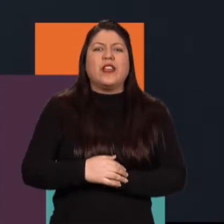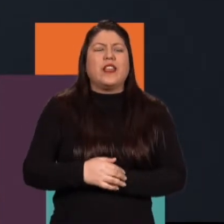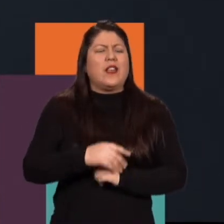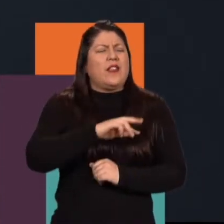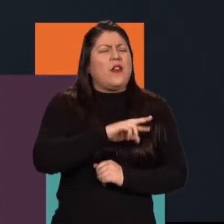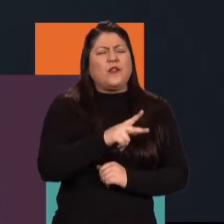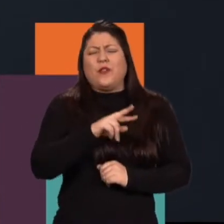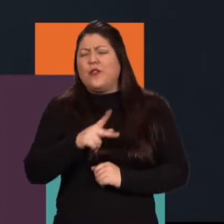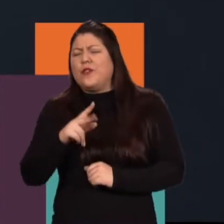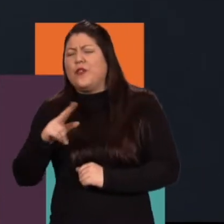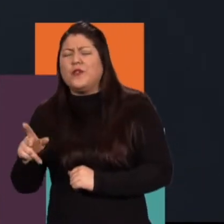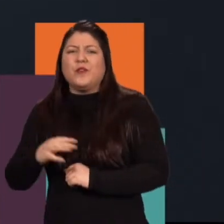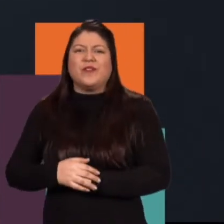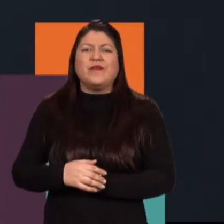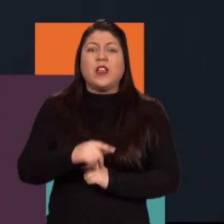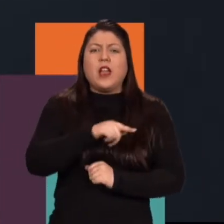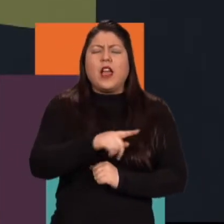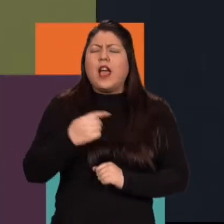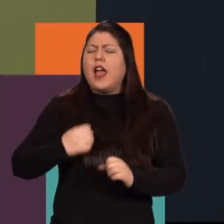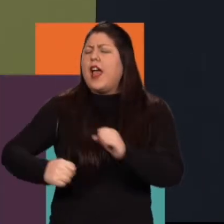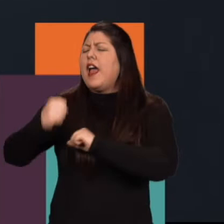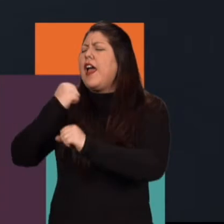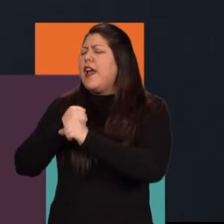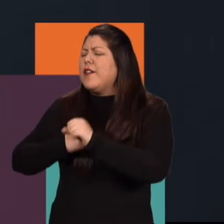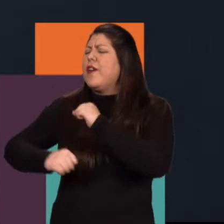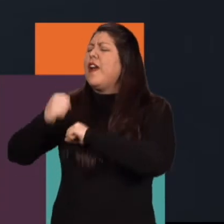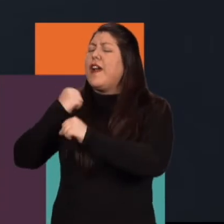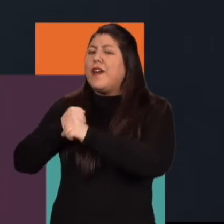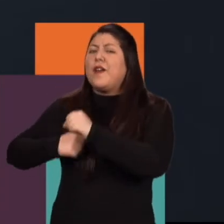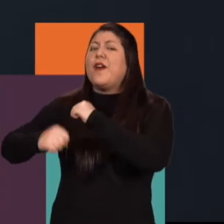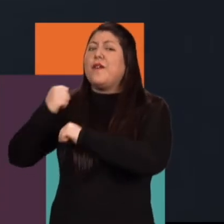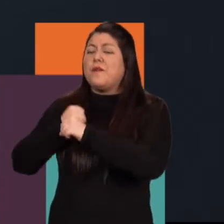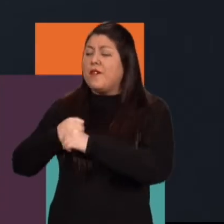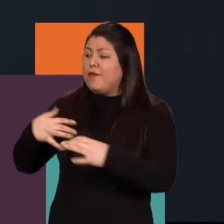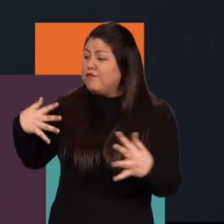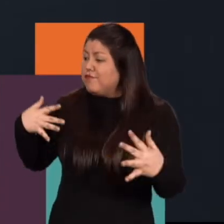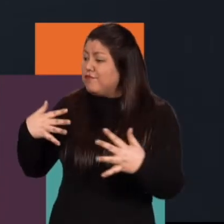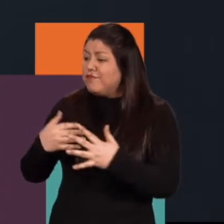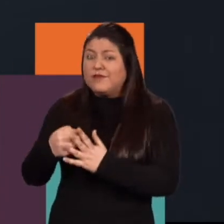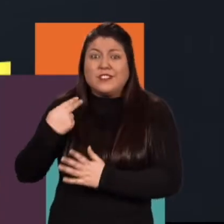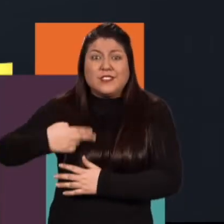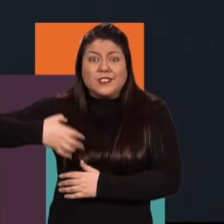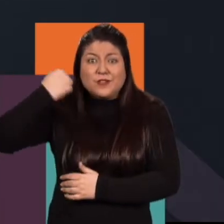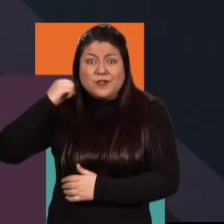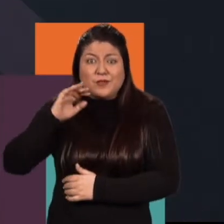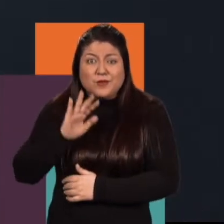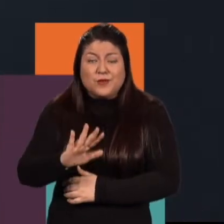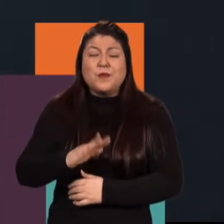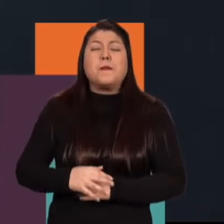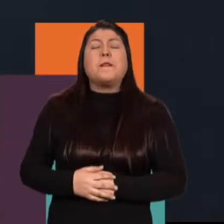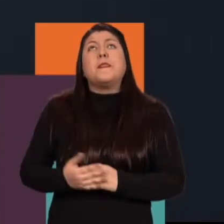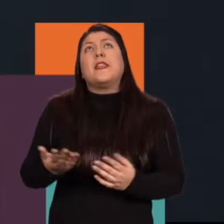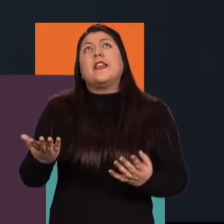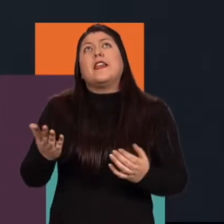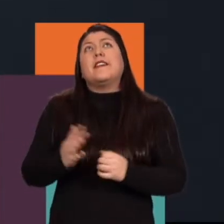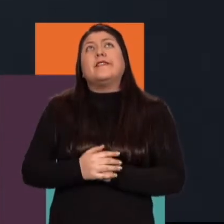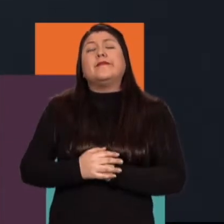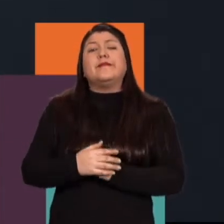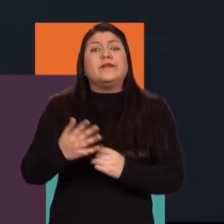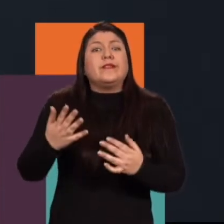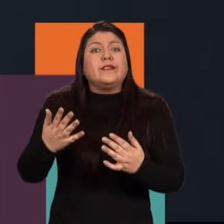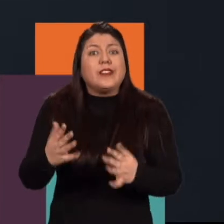comienza la televisión a introducirse un poco y varios años en este tipo de historias. Y